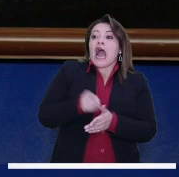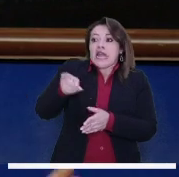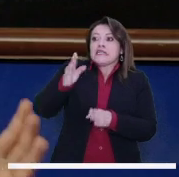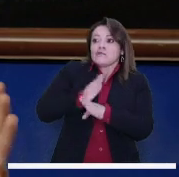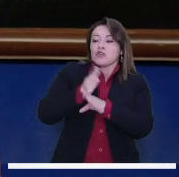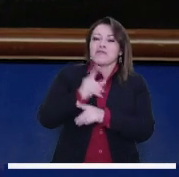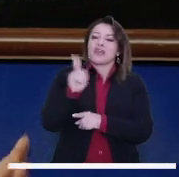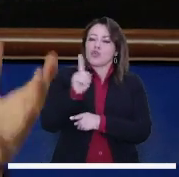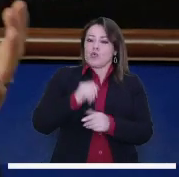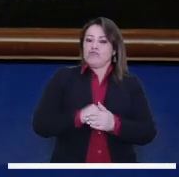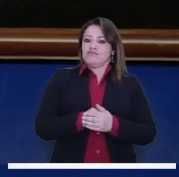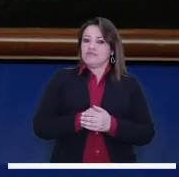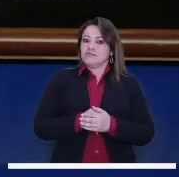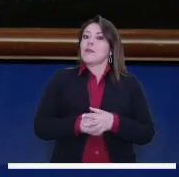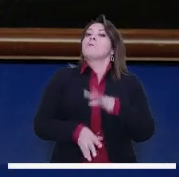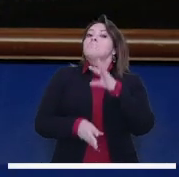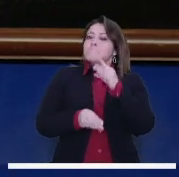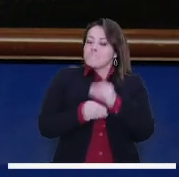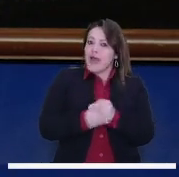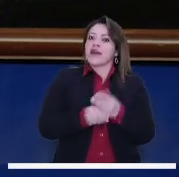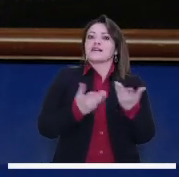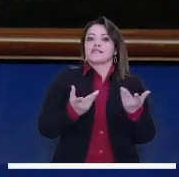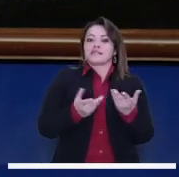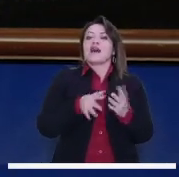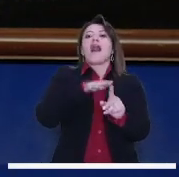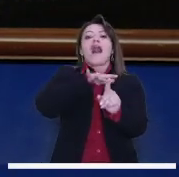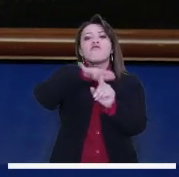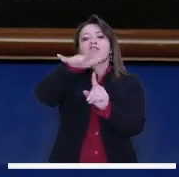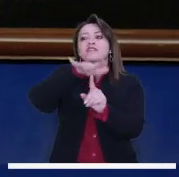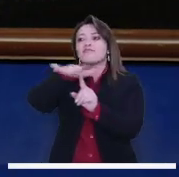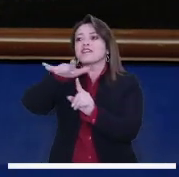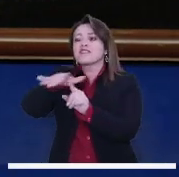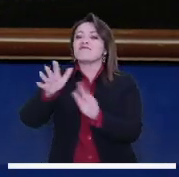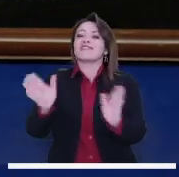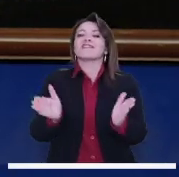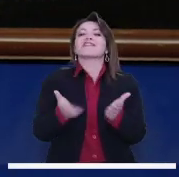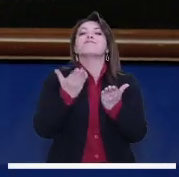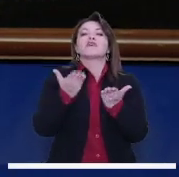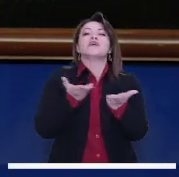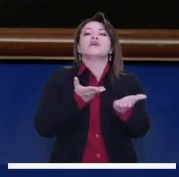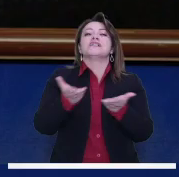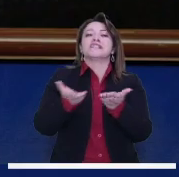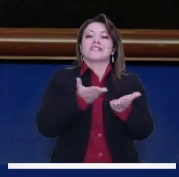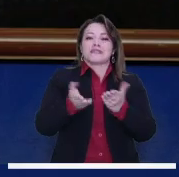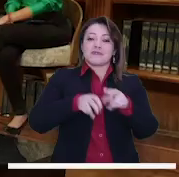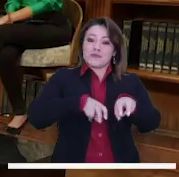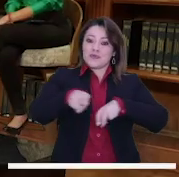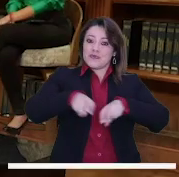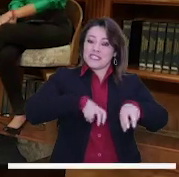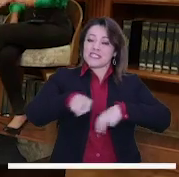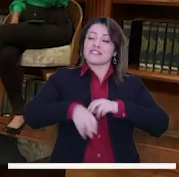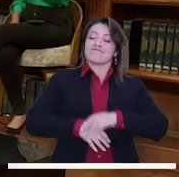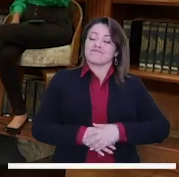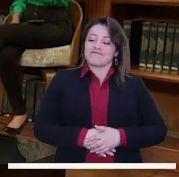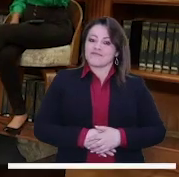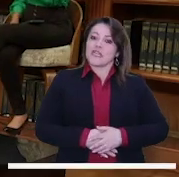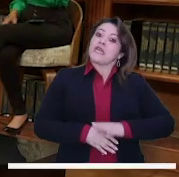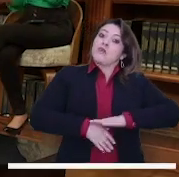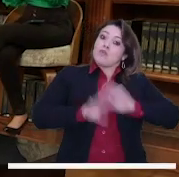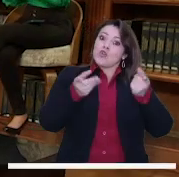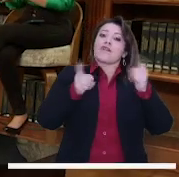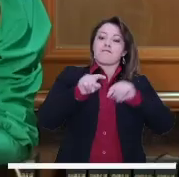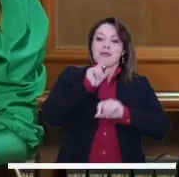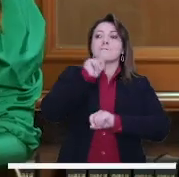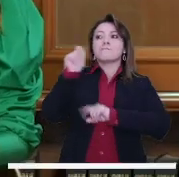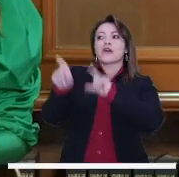sí aportan mucho a que no haya los recursos que se necesita para mejorar el servicio a todo el mundo. Nosotros hemos trasladado